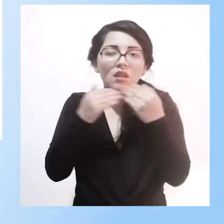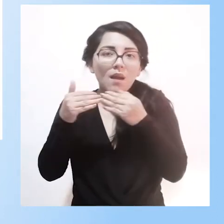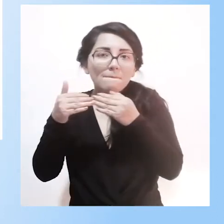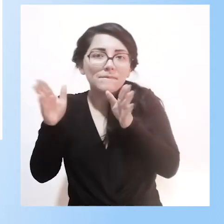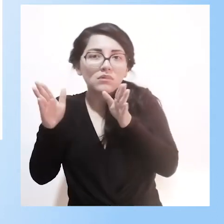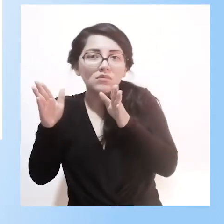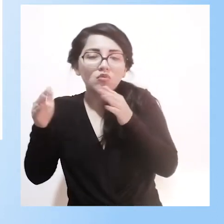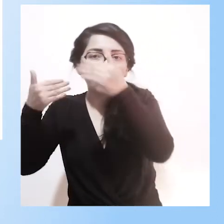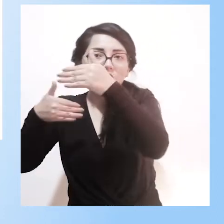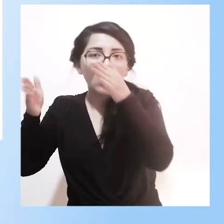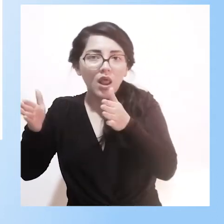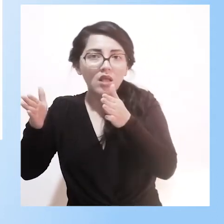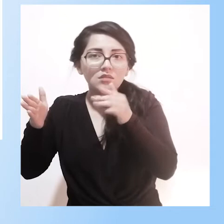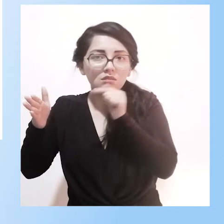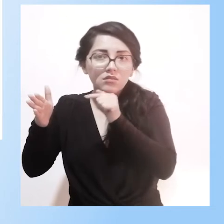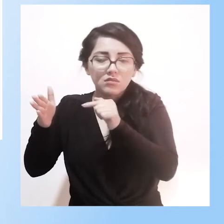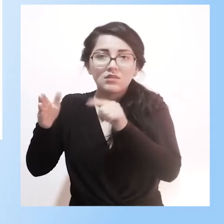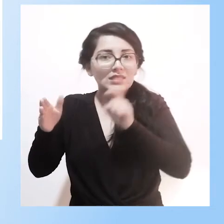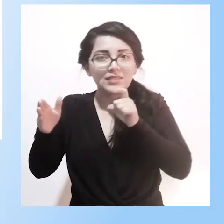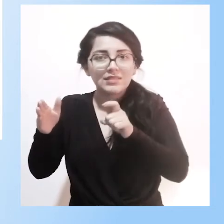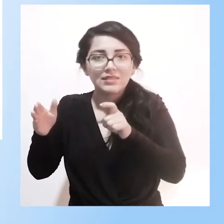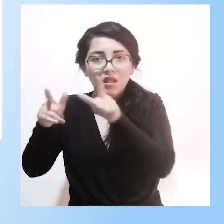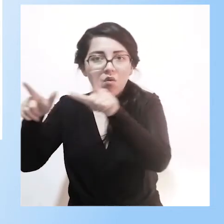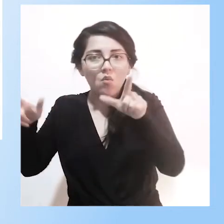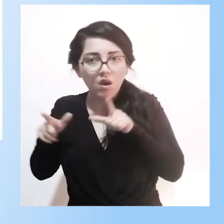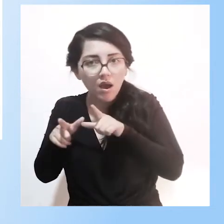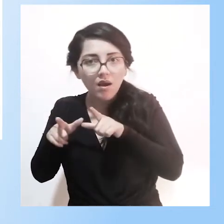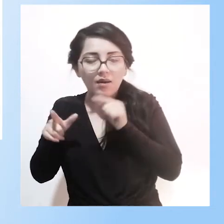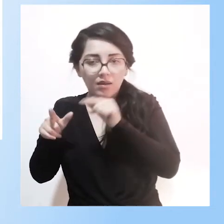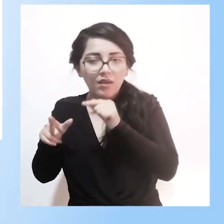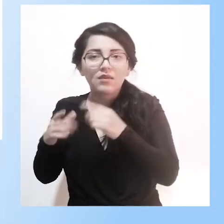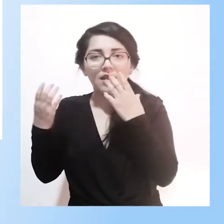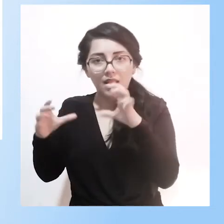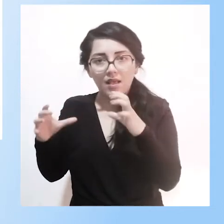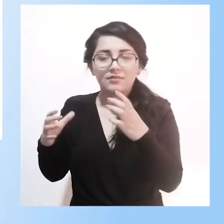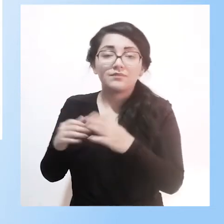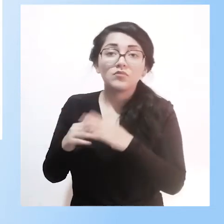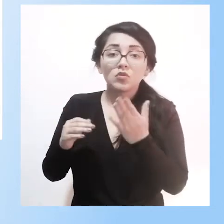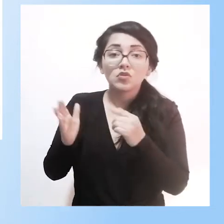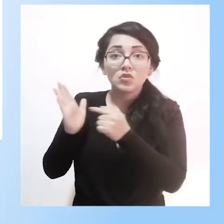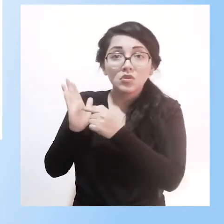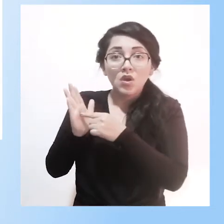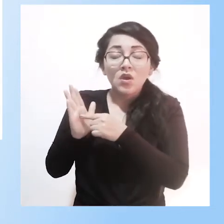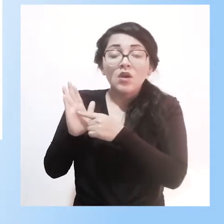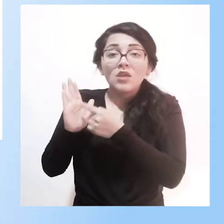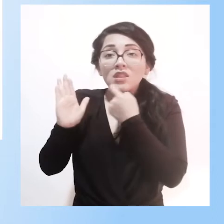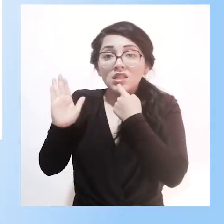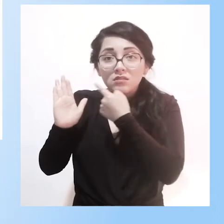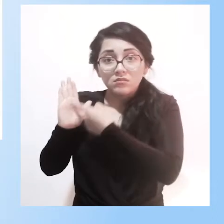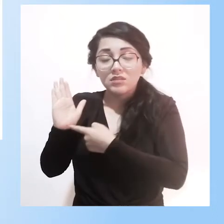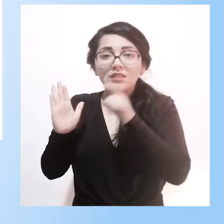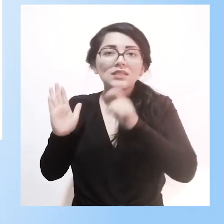adecuados para implementar el programa. Es así que en el modelo de gestión y atención hay un capítulo de cuáles son las